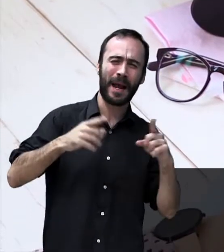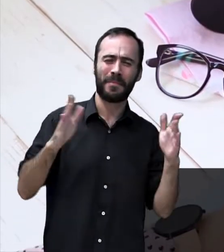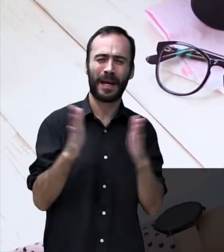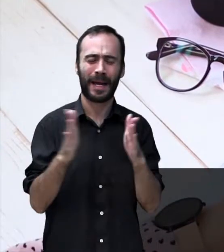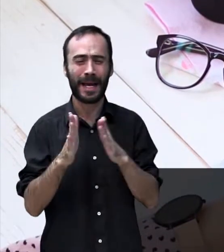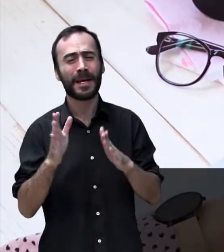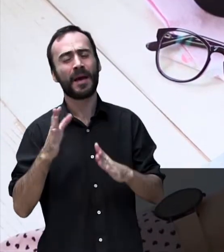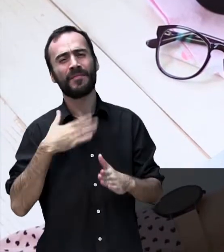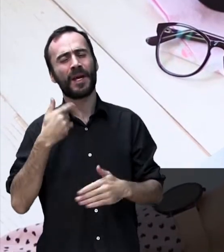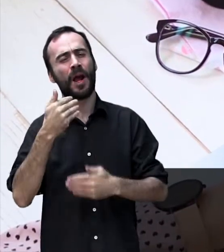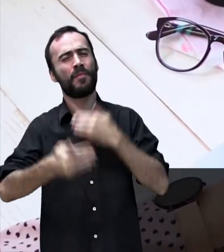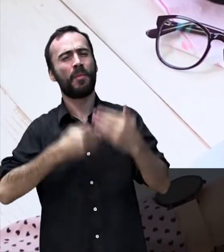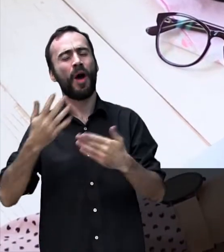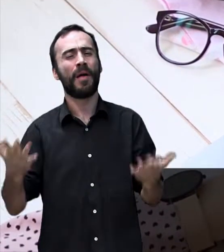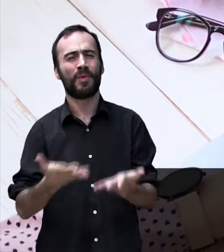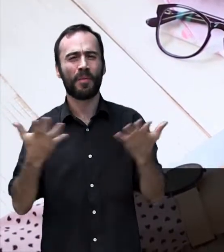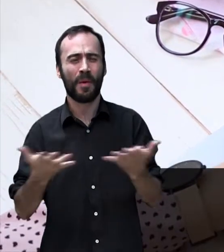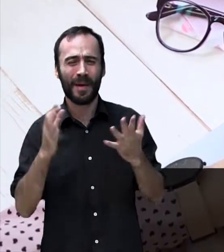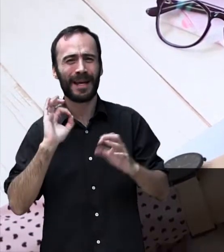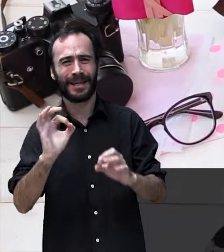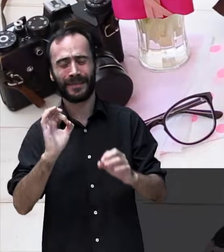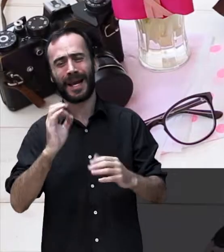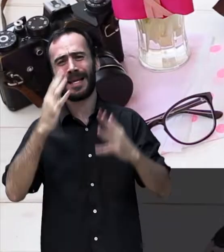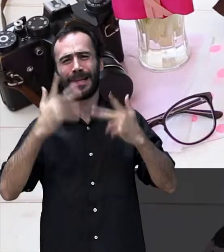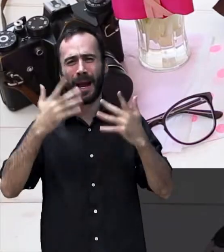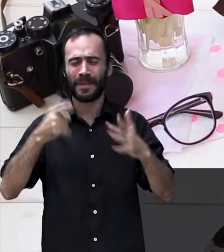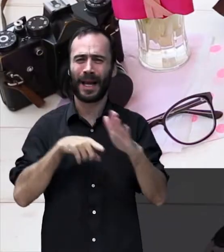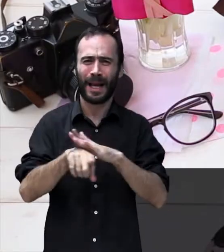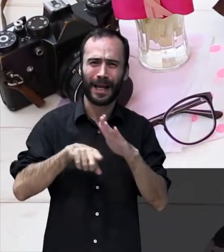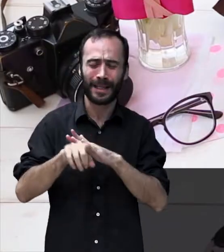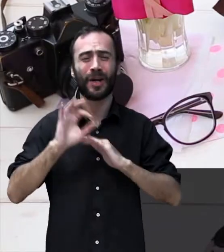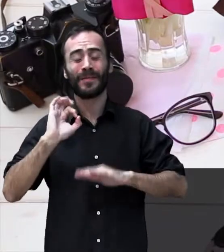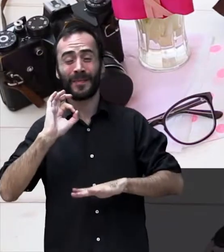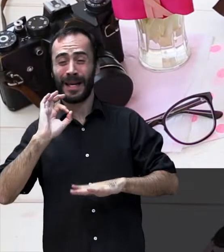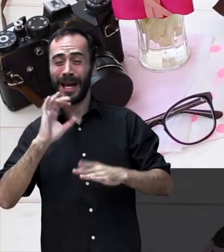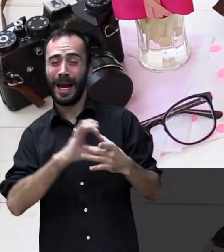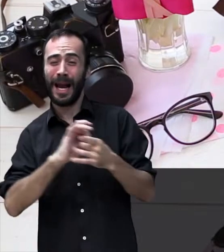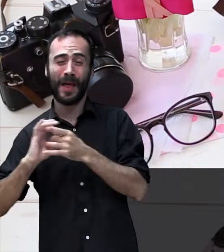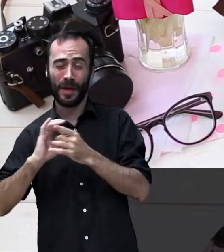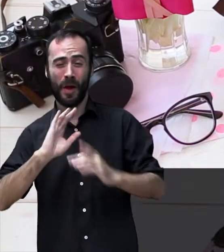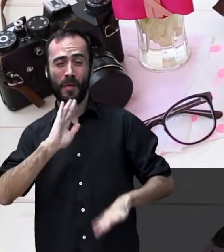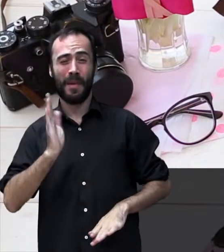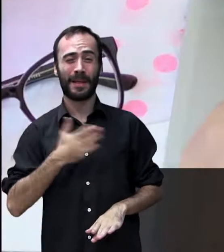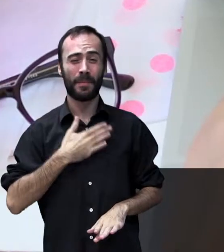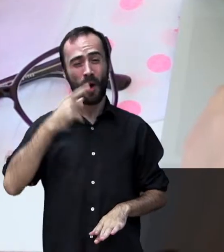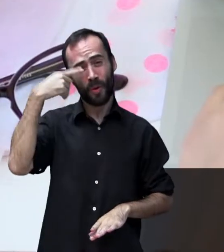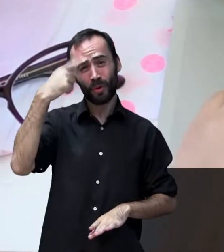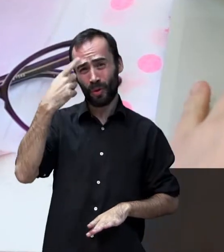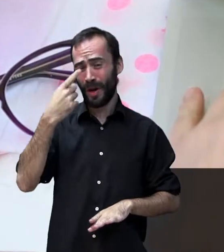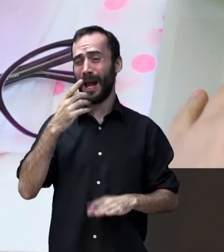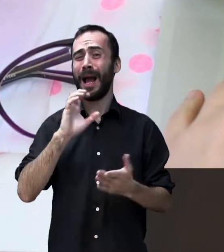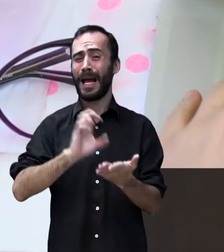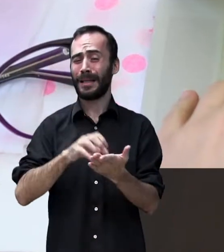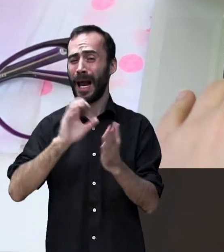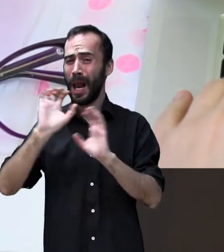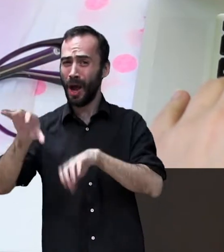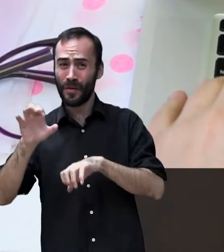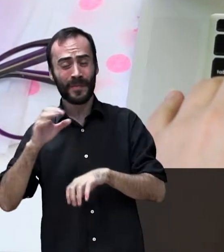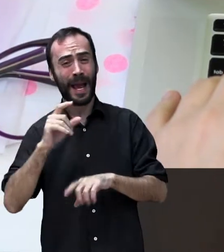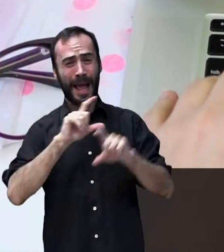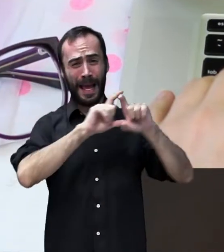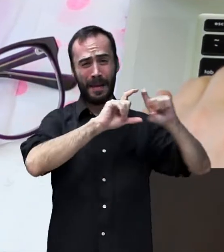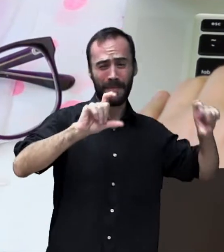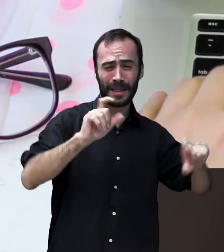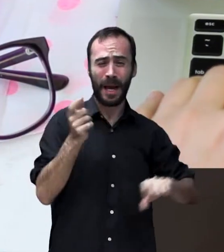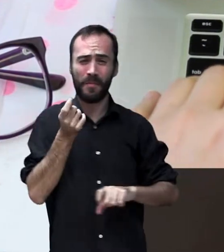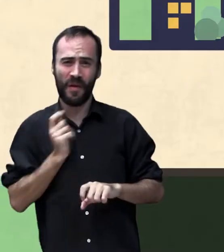de las solicitudes de los procedimientos administrativos relativos al patrimonio cultural de Castilla y León, entre las empresas y